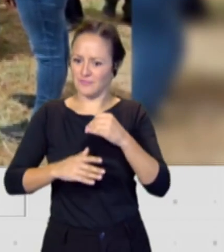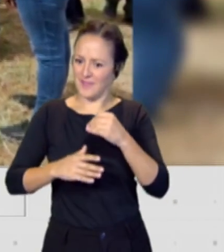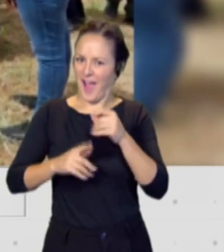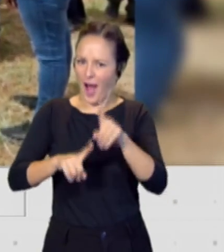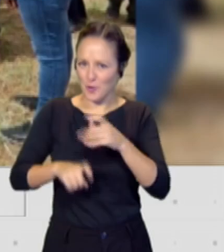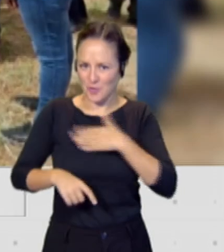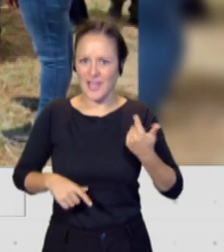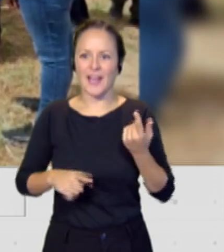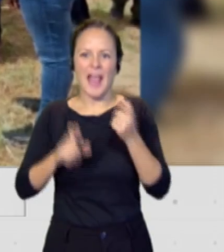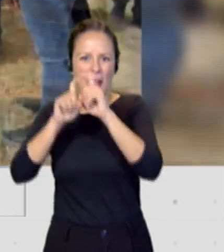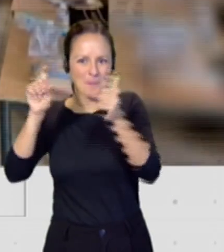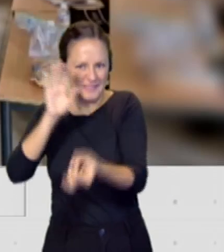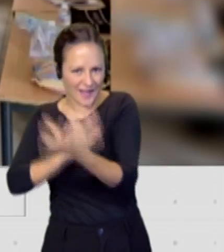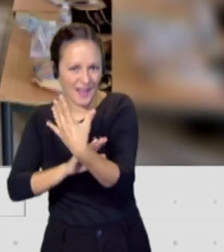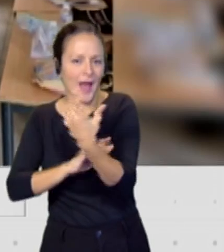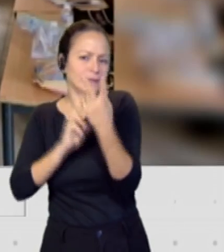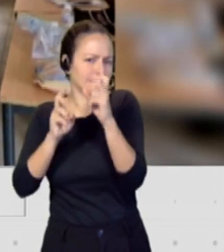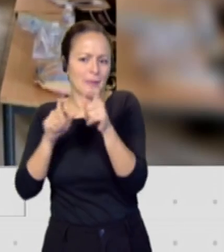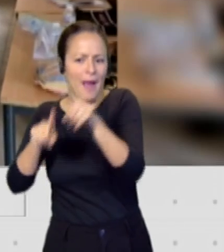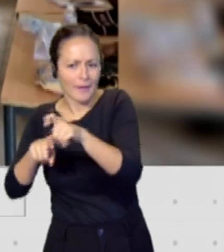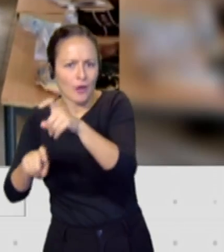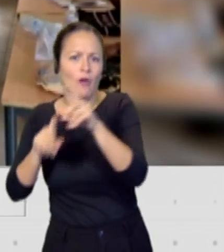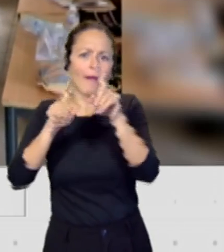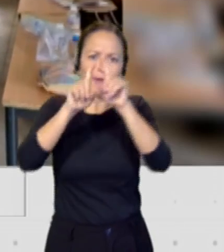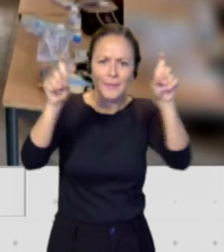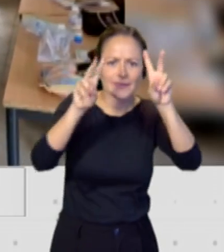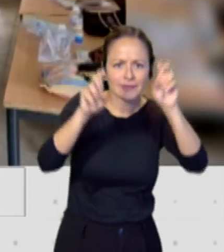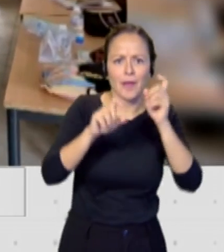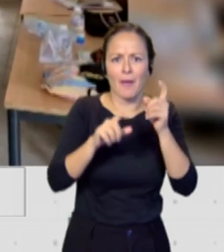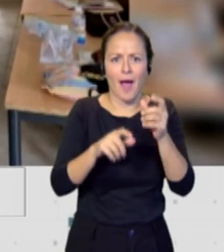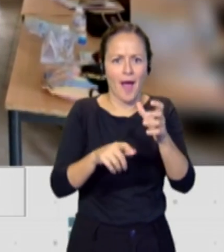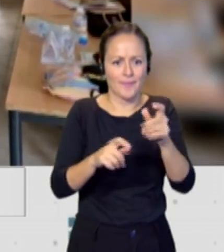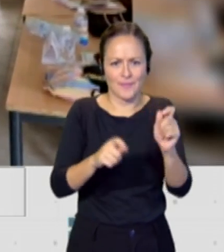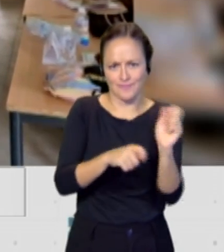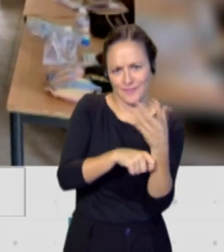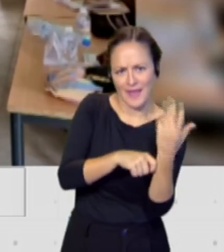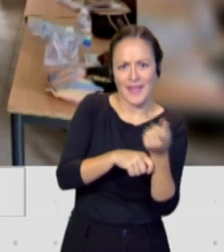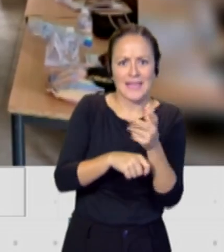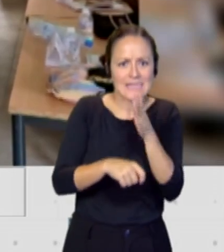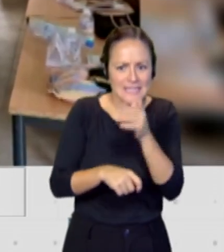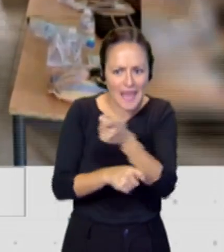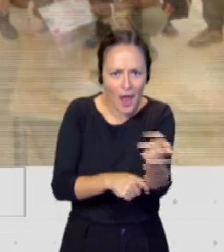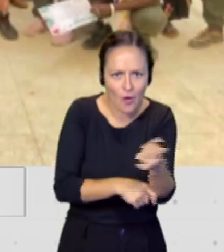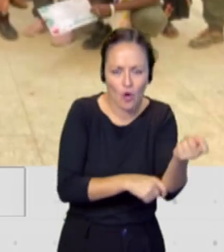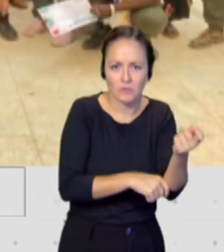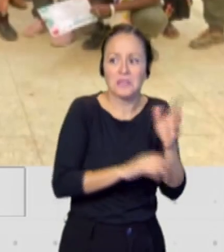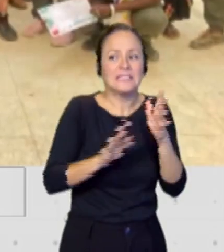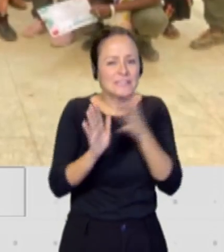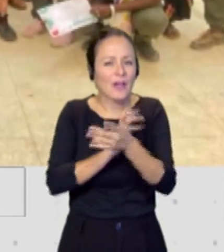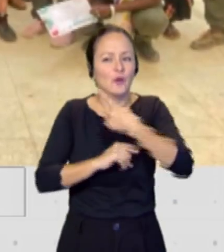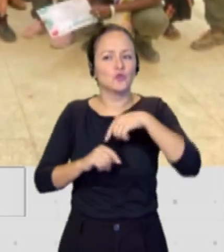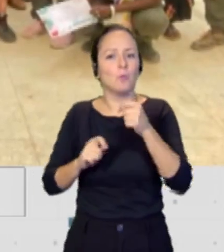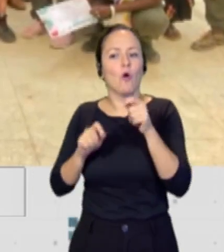ellos querían montar empresas de riegos. O sea que se nota que la semilla empezó y el gobierno de Canarias quiere